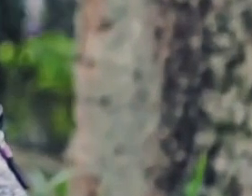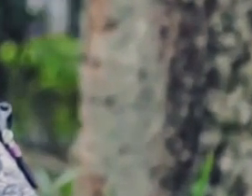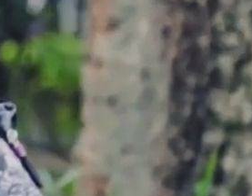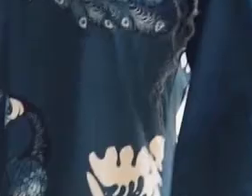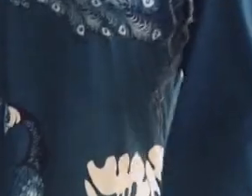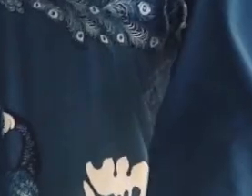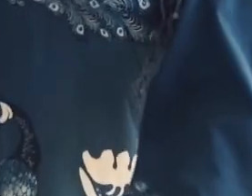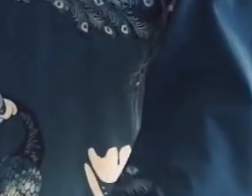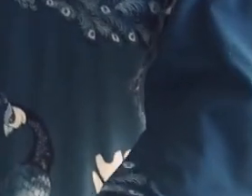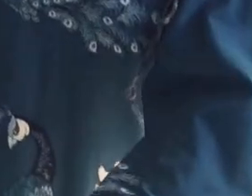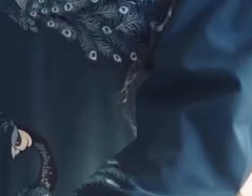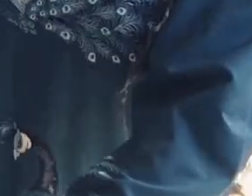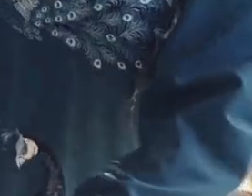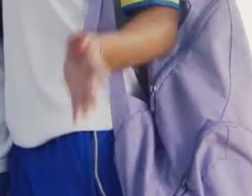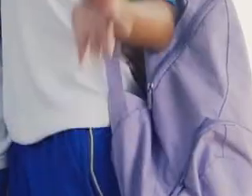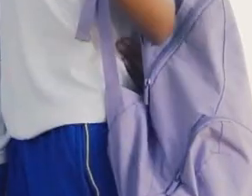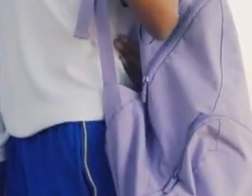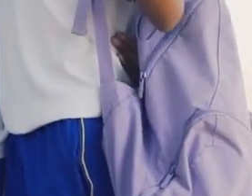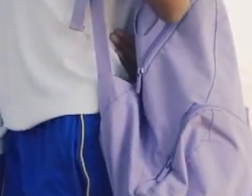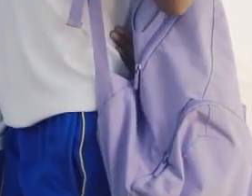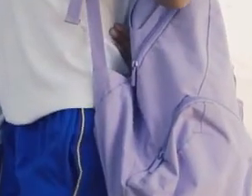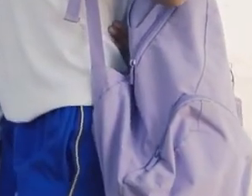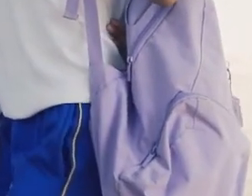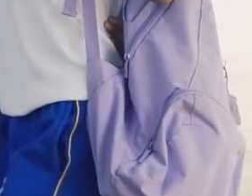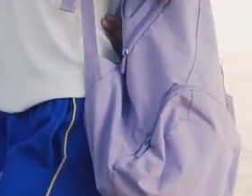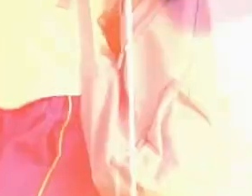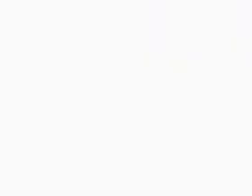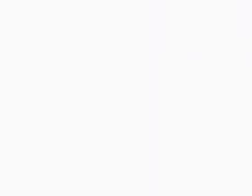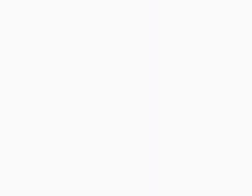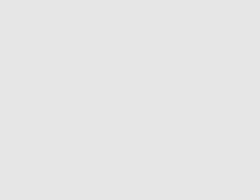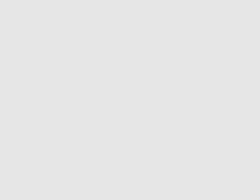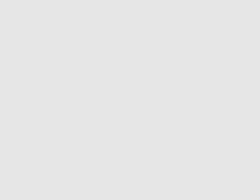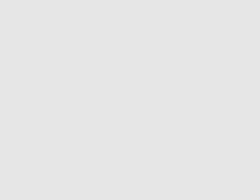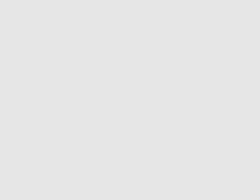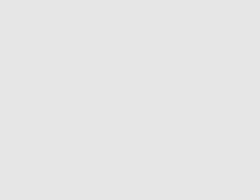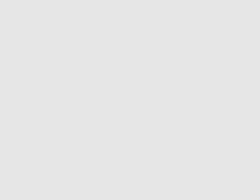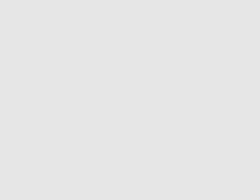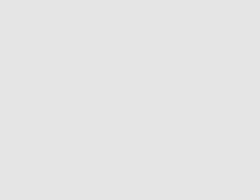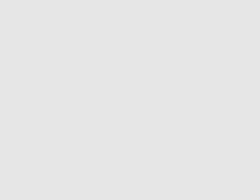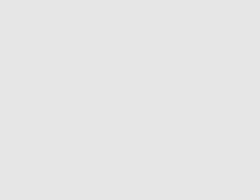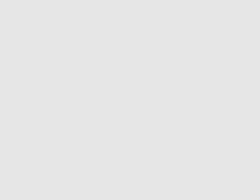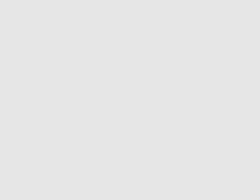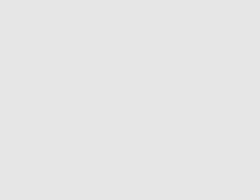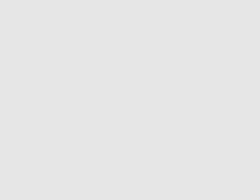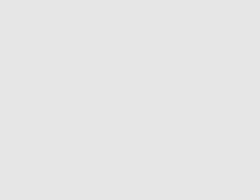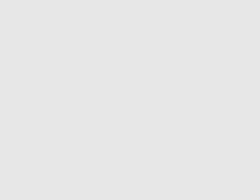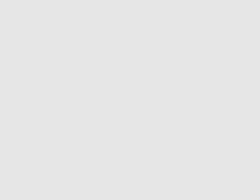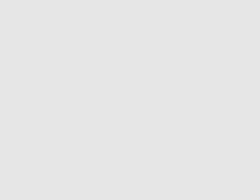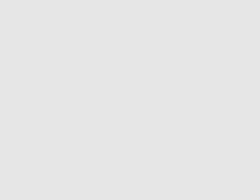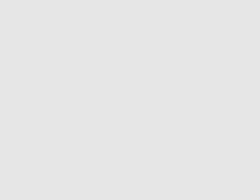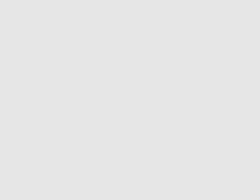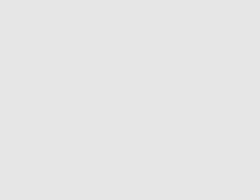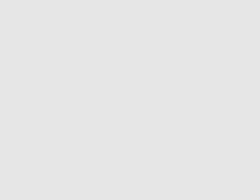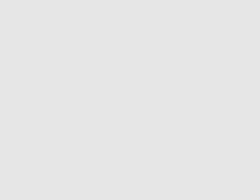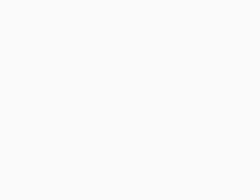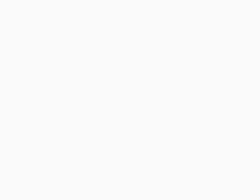se nota en la educación. Colombia, potencia de la vida.